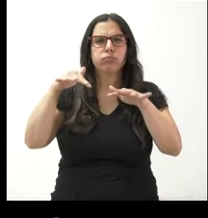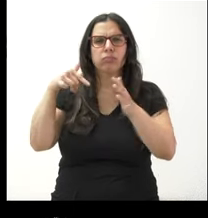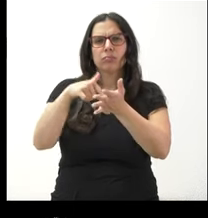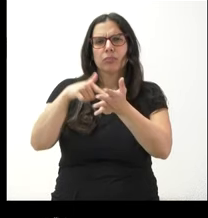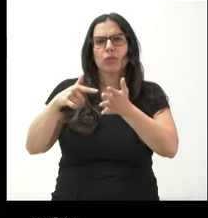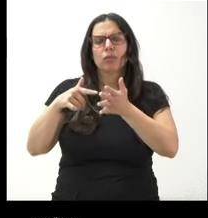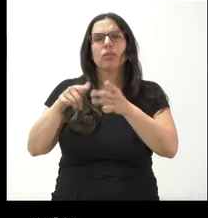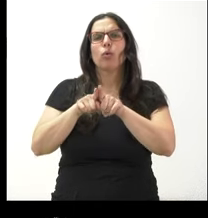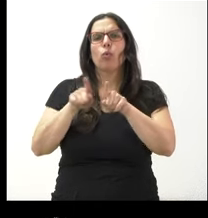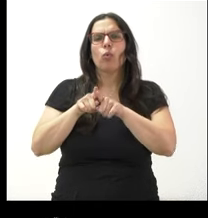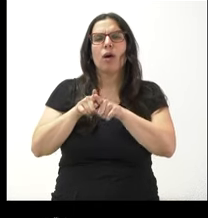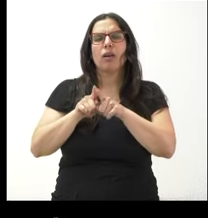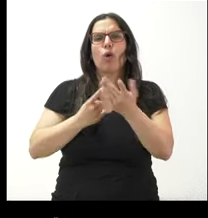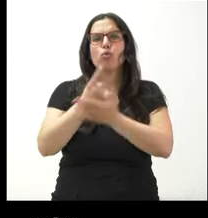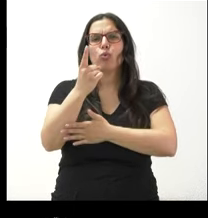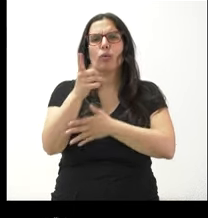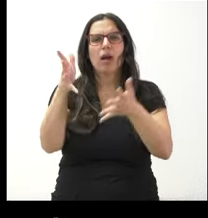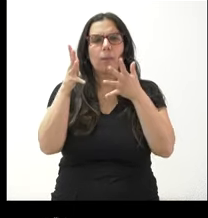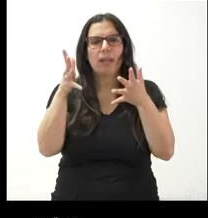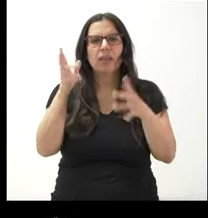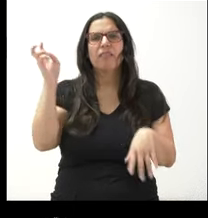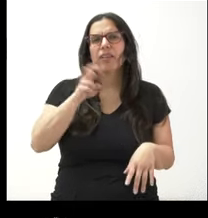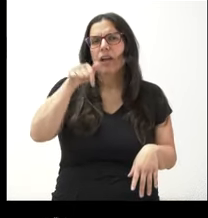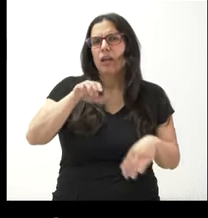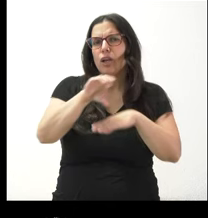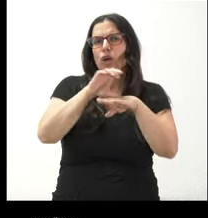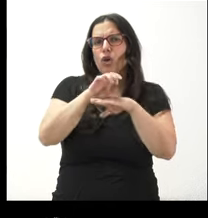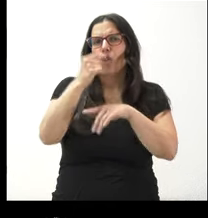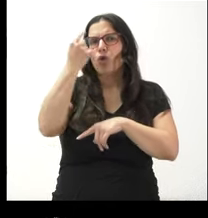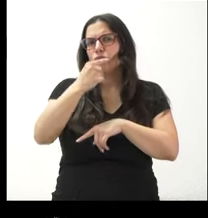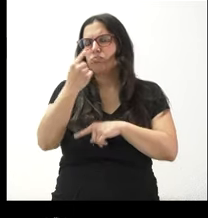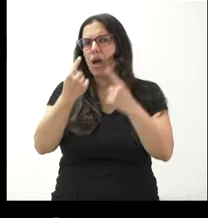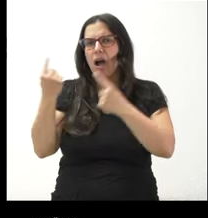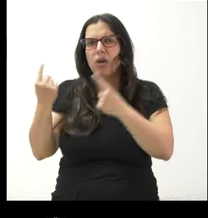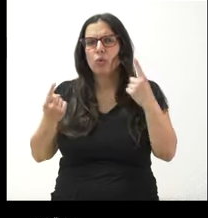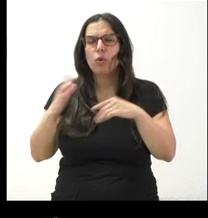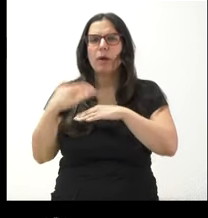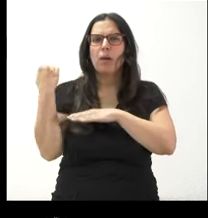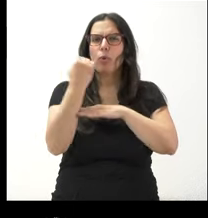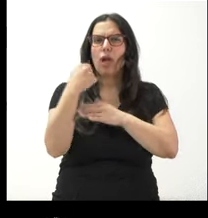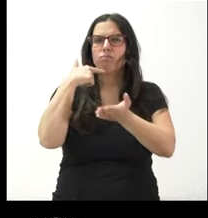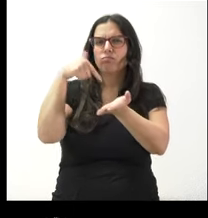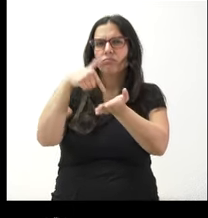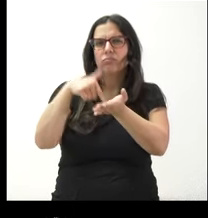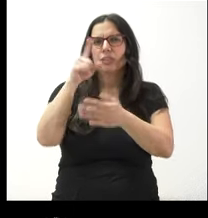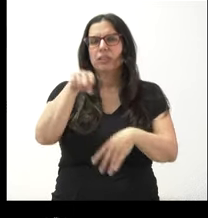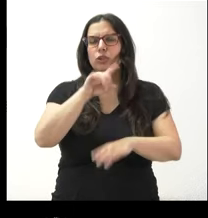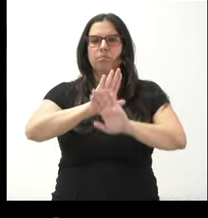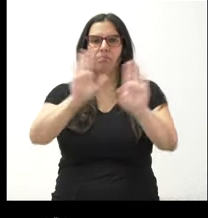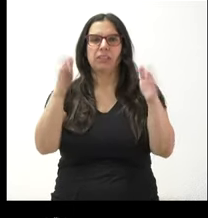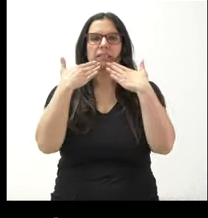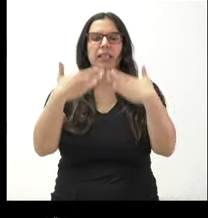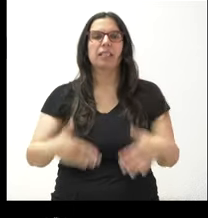ruta de la plata? ¿va a venir algún consejero a Zamora a apoyar esta reivindicación? nada más